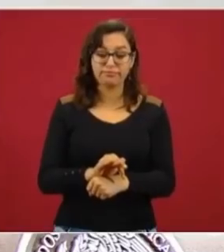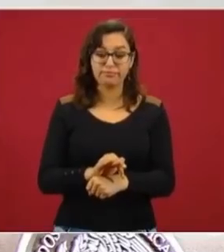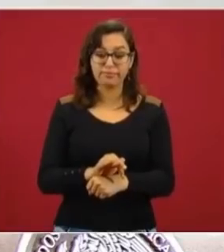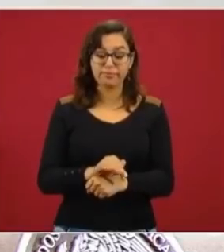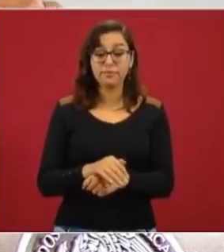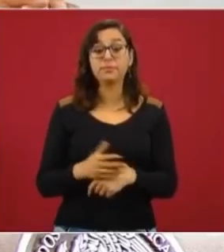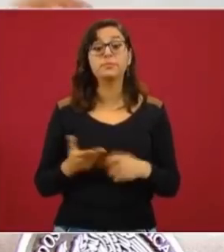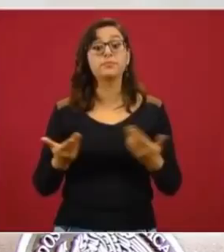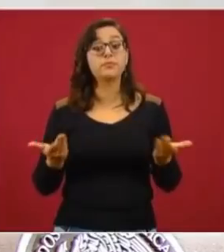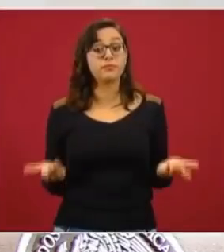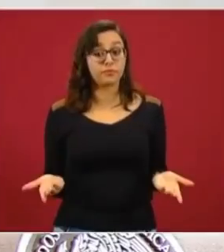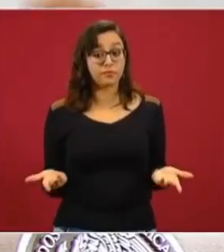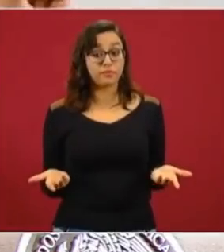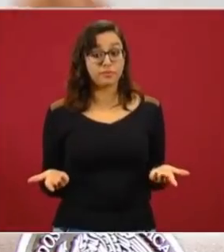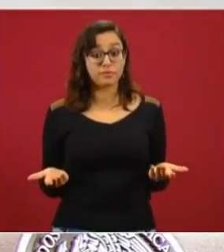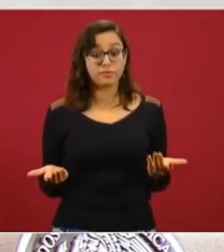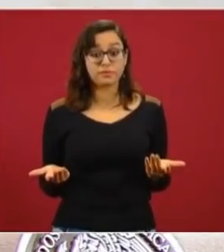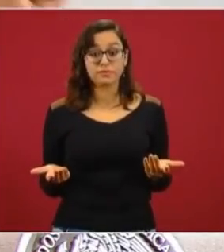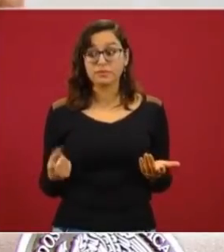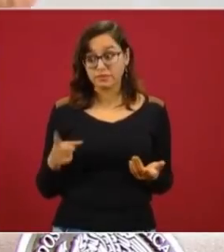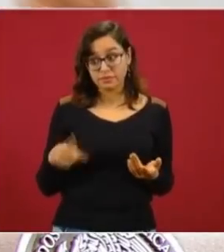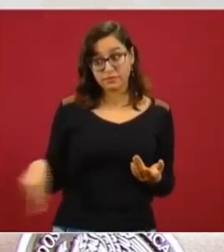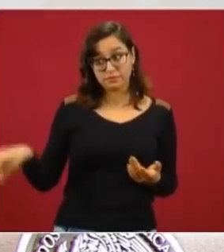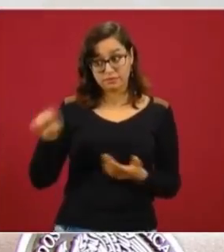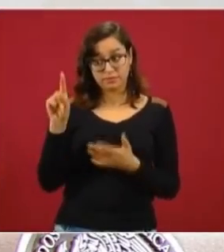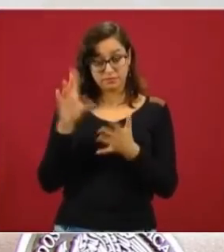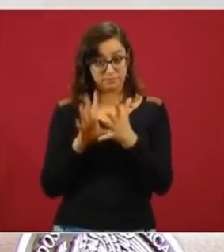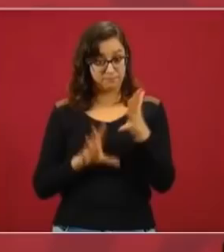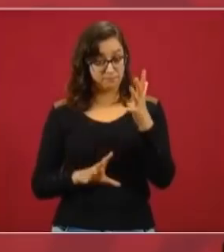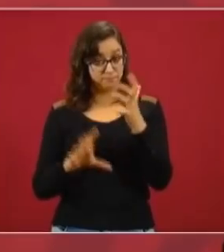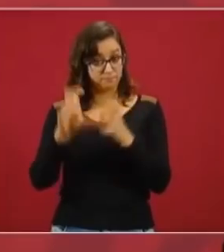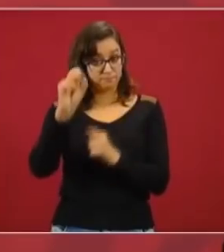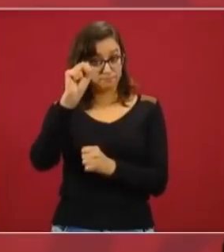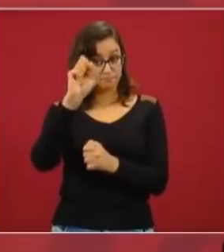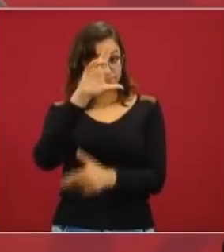Además, lo que hicieron es violatorio de la Constitución.